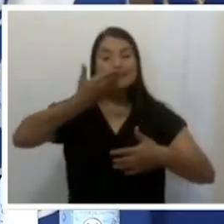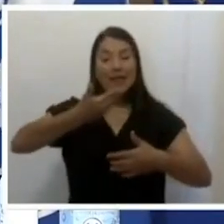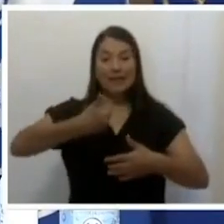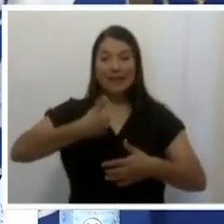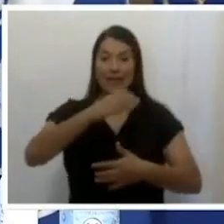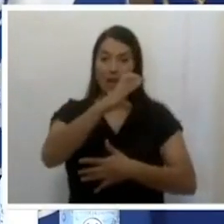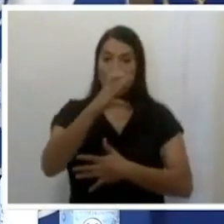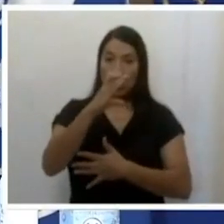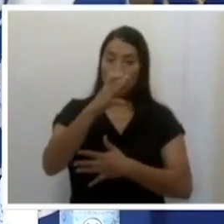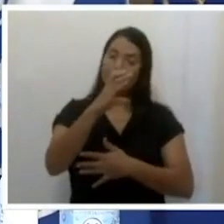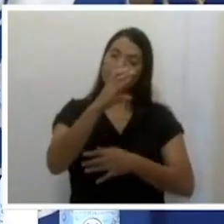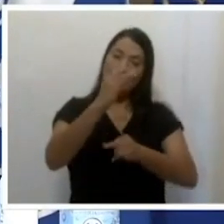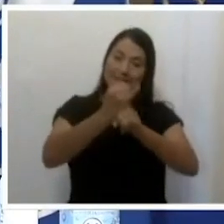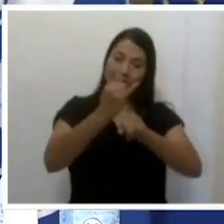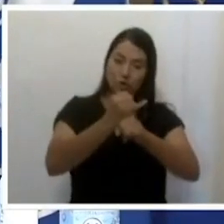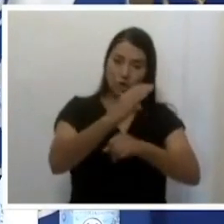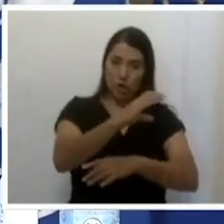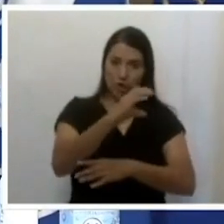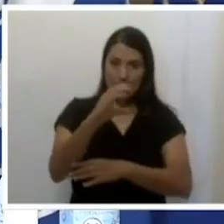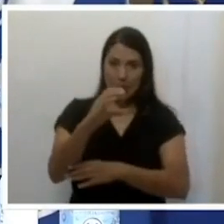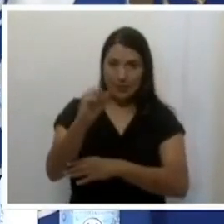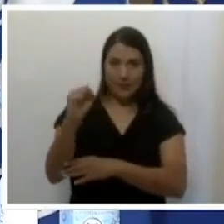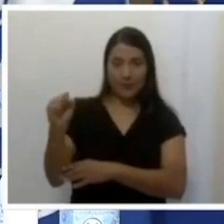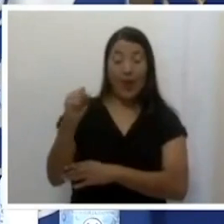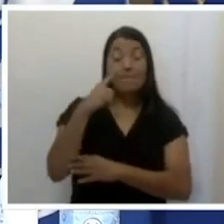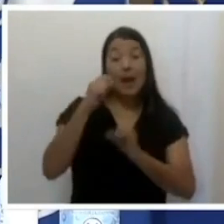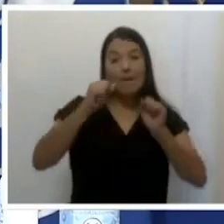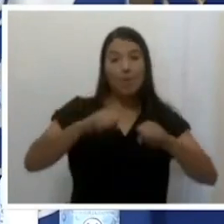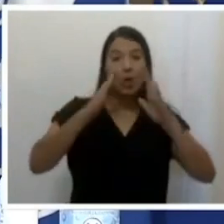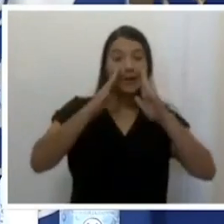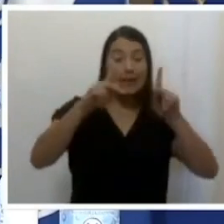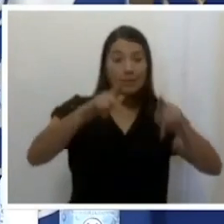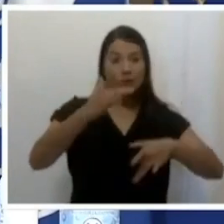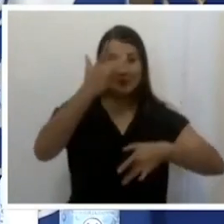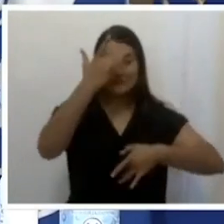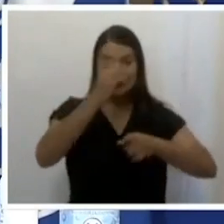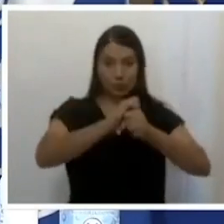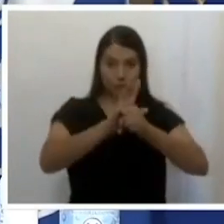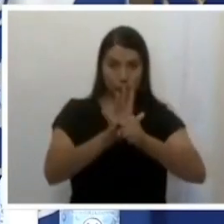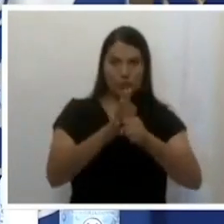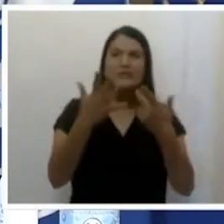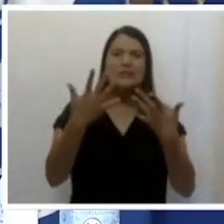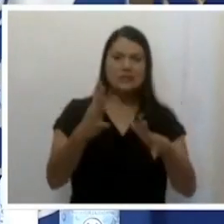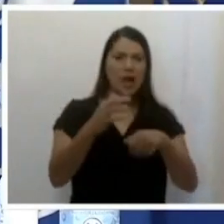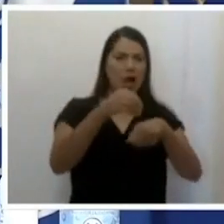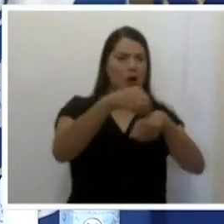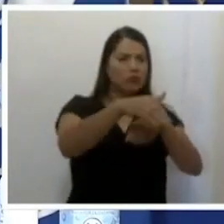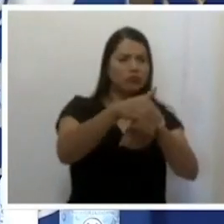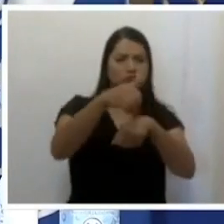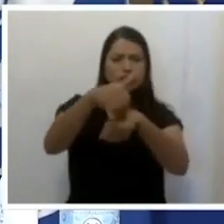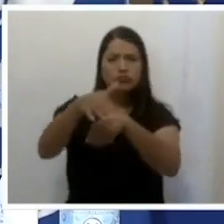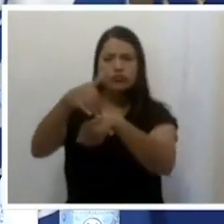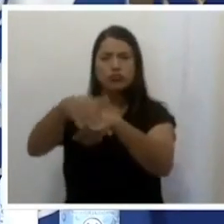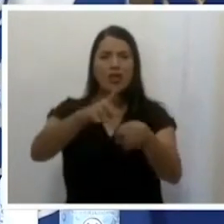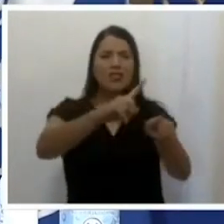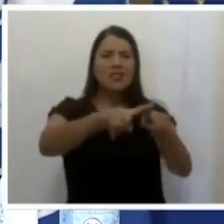la institución a disposición para atender pacientes COVID. Y estos han sido distribuidos en los diferentes centros, en